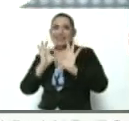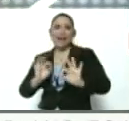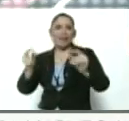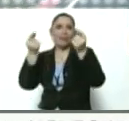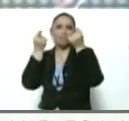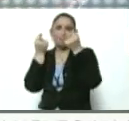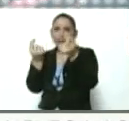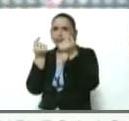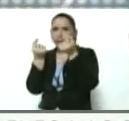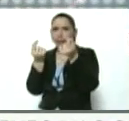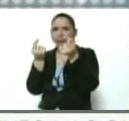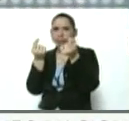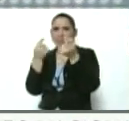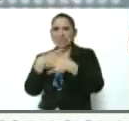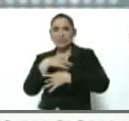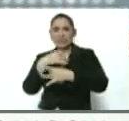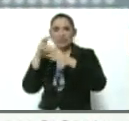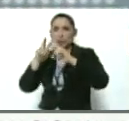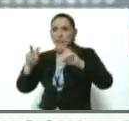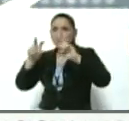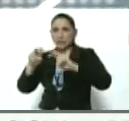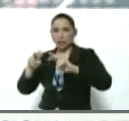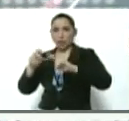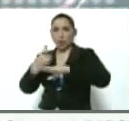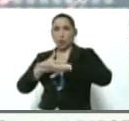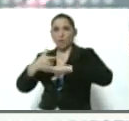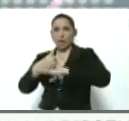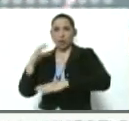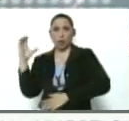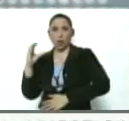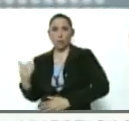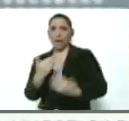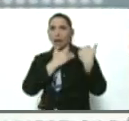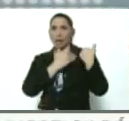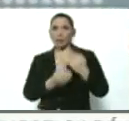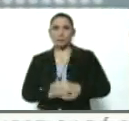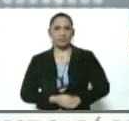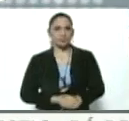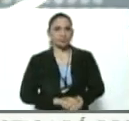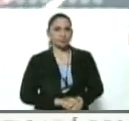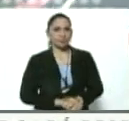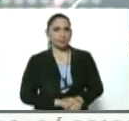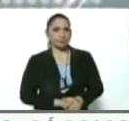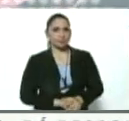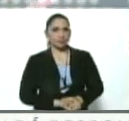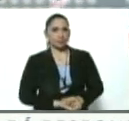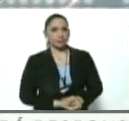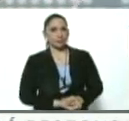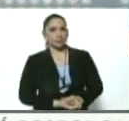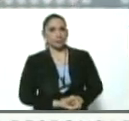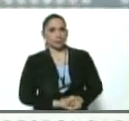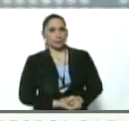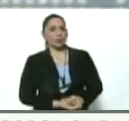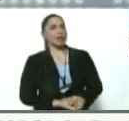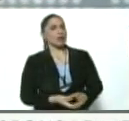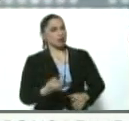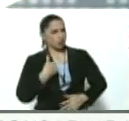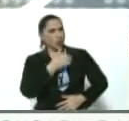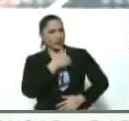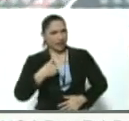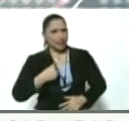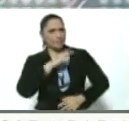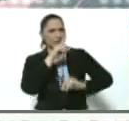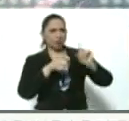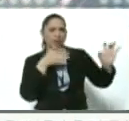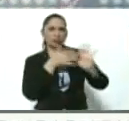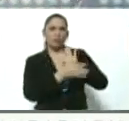mínima intención de investigación por parte del gobierno colombiano? Ministro, precisamente yo me quería referir a eso que usted acaba de señalar